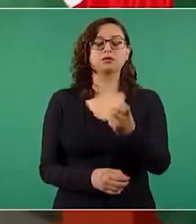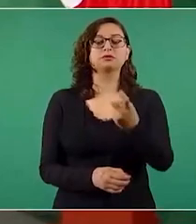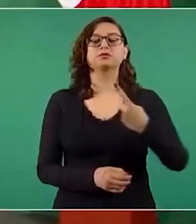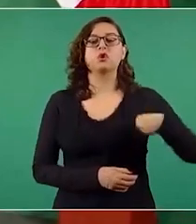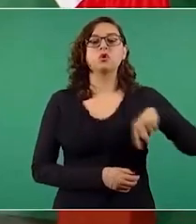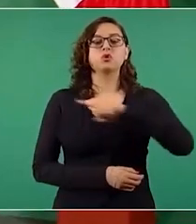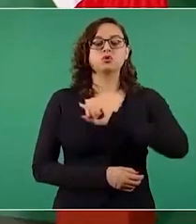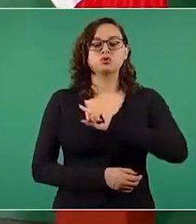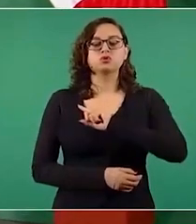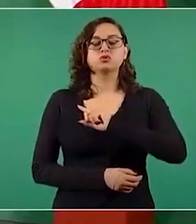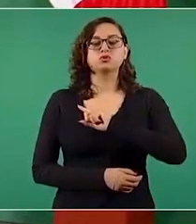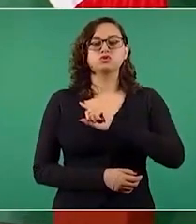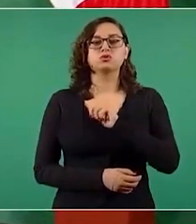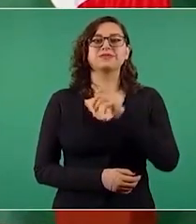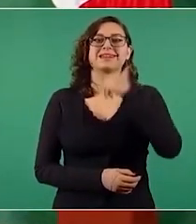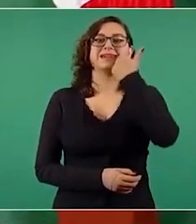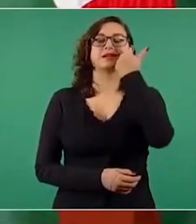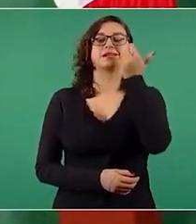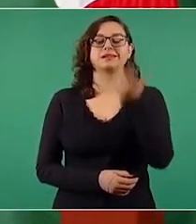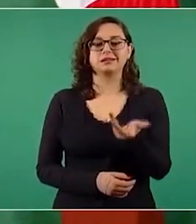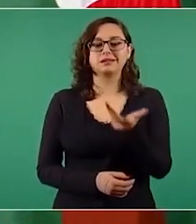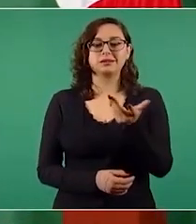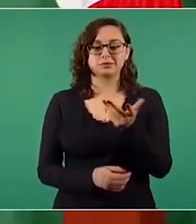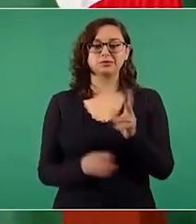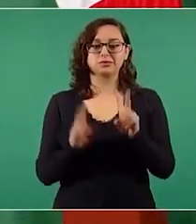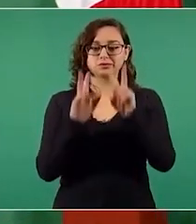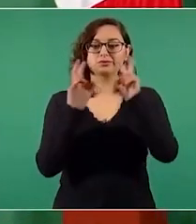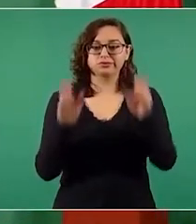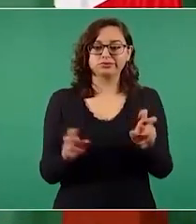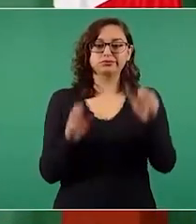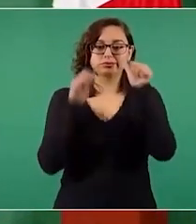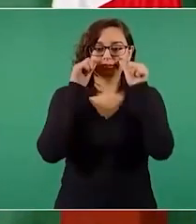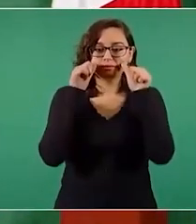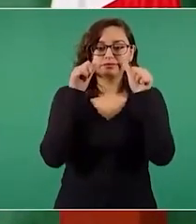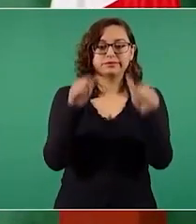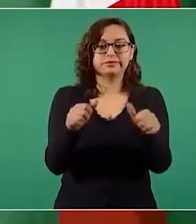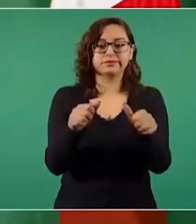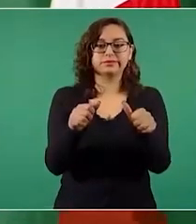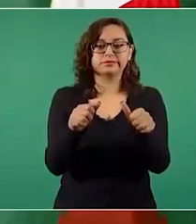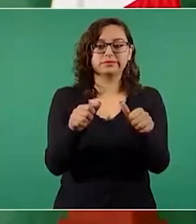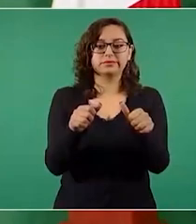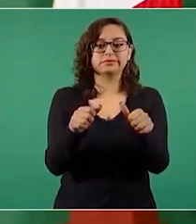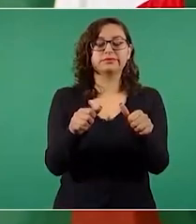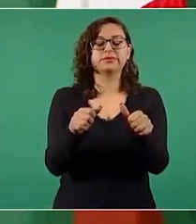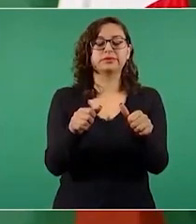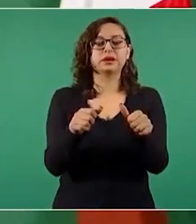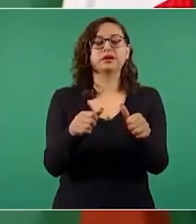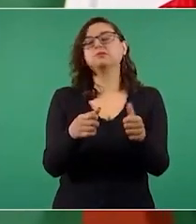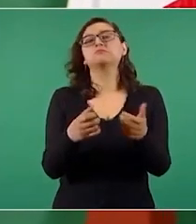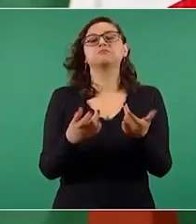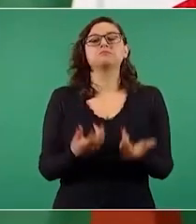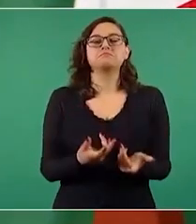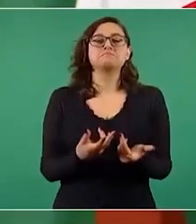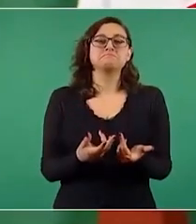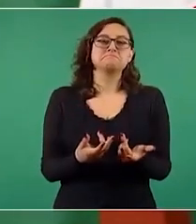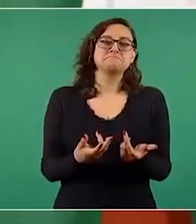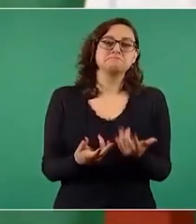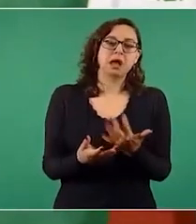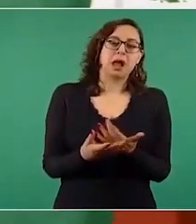tratar este tema. No esperar hasta